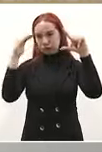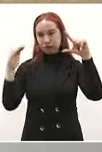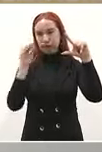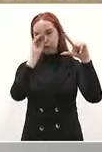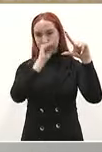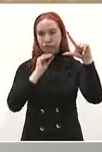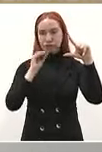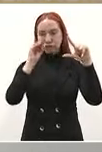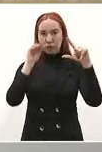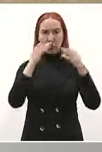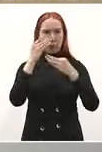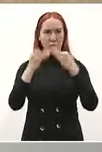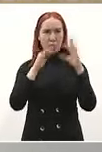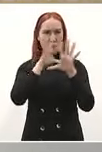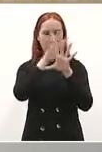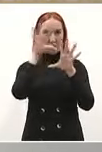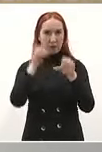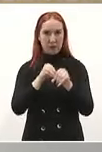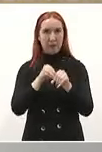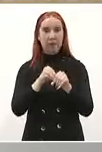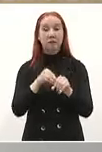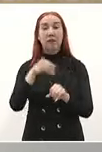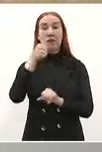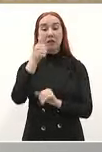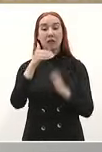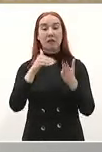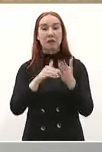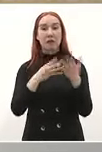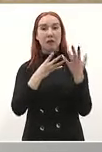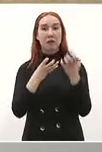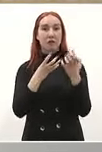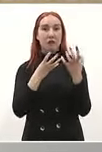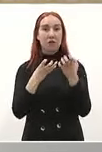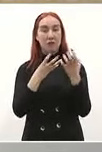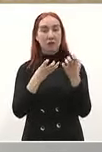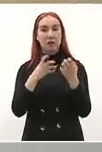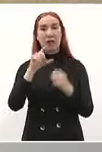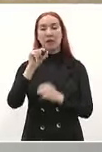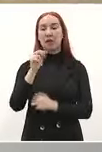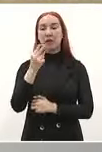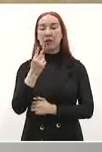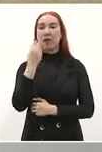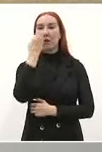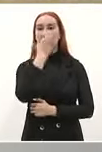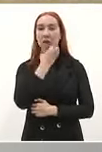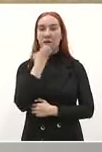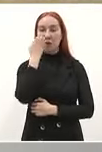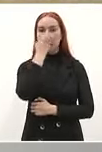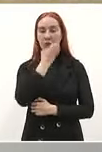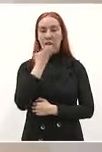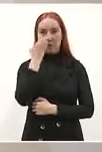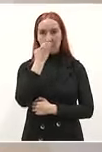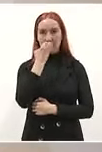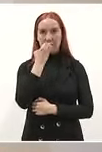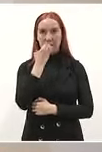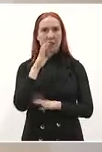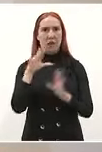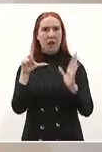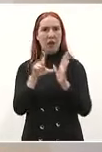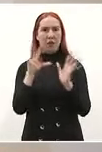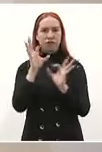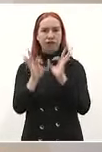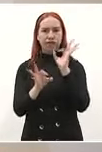cuatro regiones 6 mil 922 escuelas y ya hemos entregado